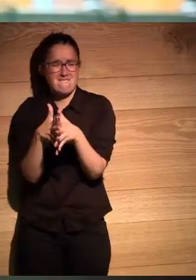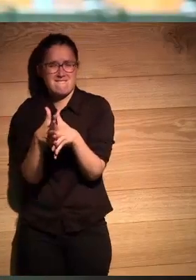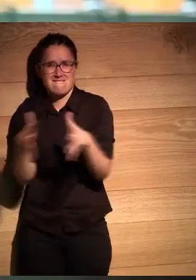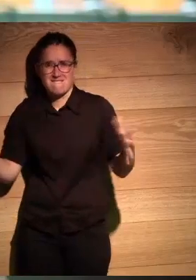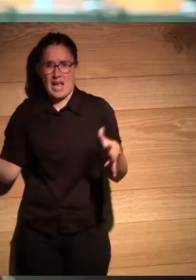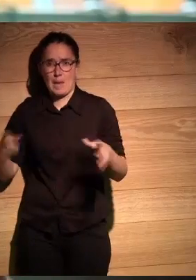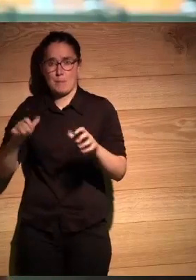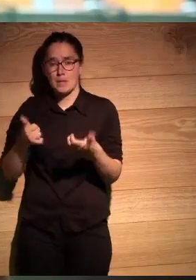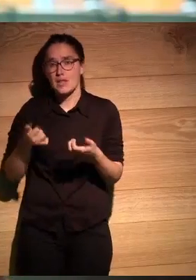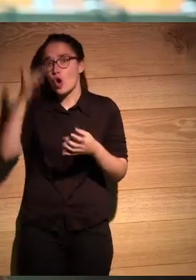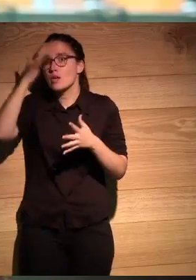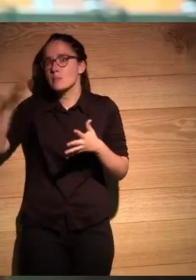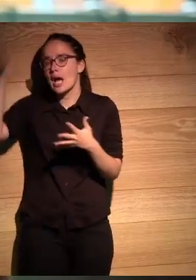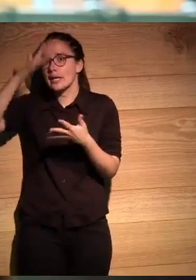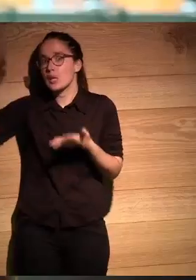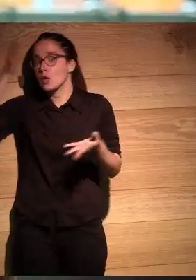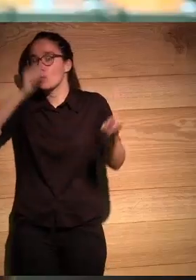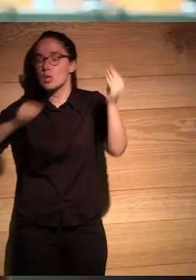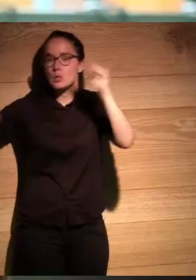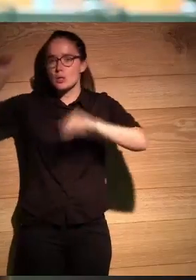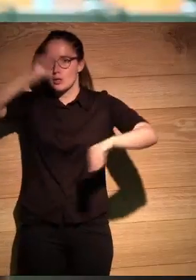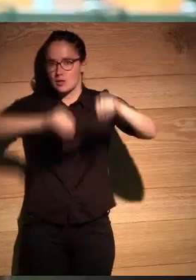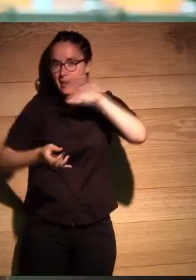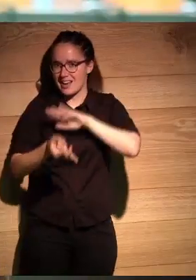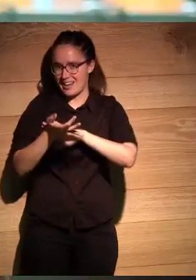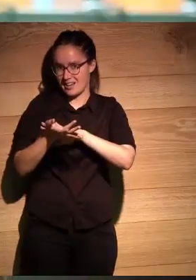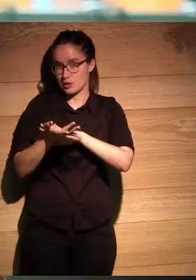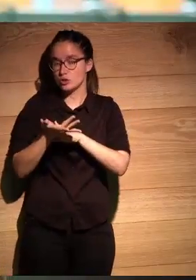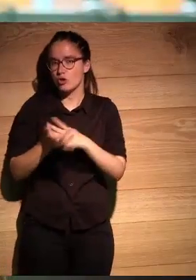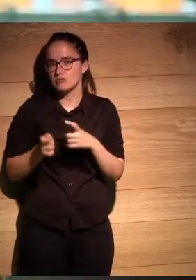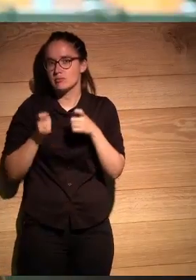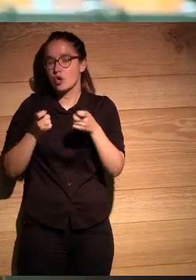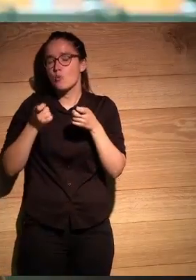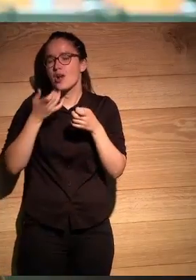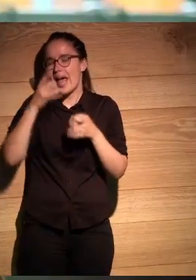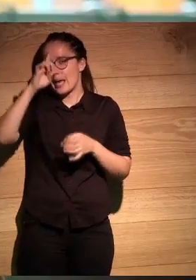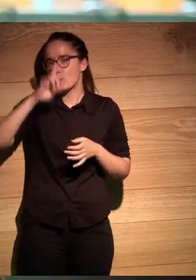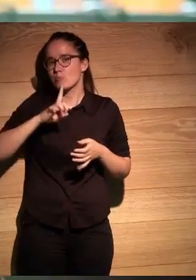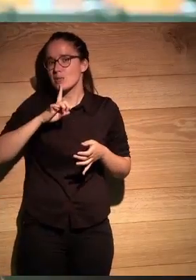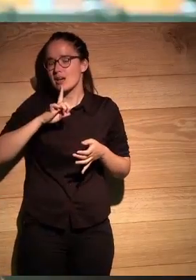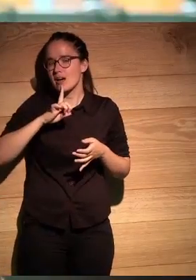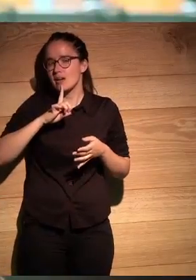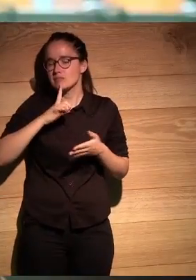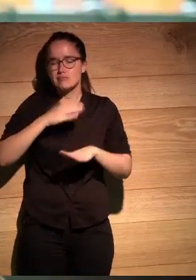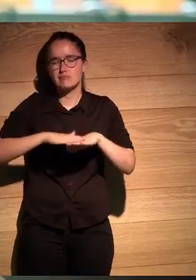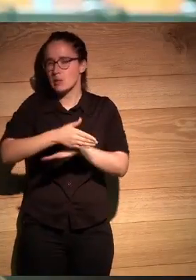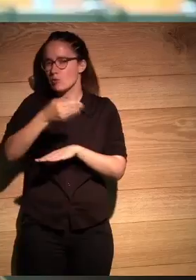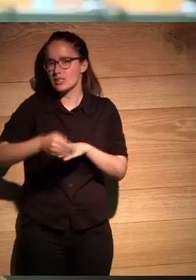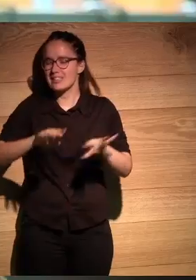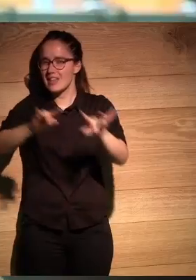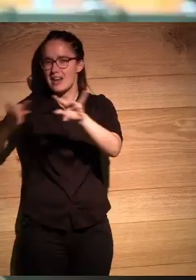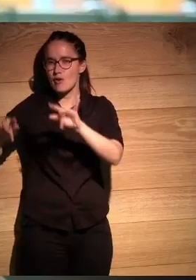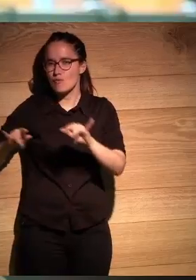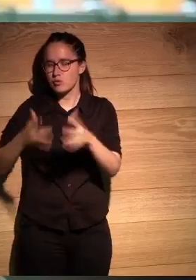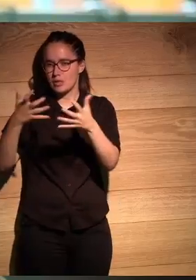él lo va llenando con sus imaginaciones yo le atribuyo a eso la imagen fundamental del desierto en su